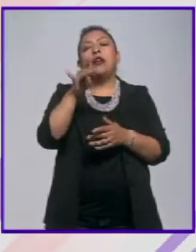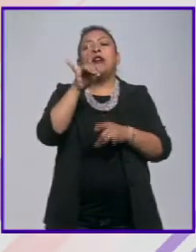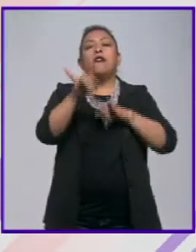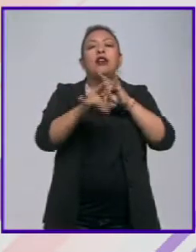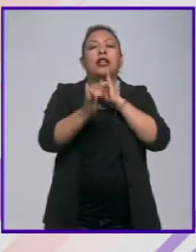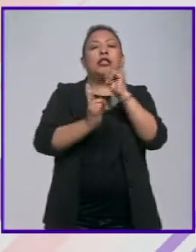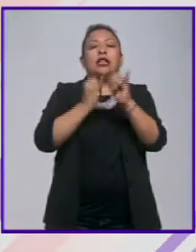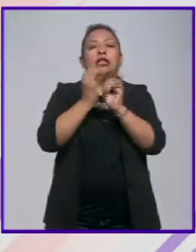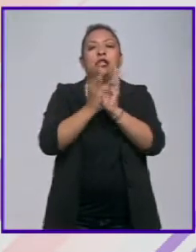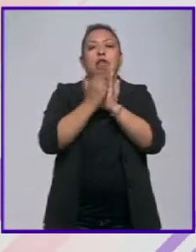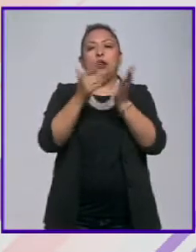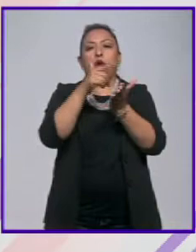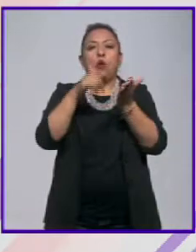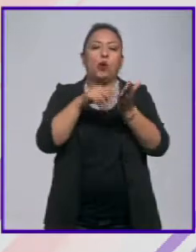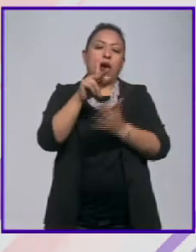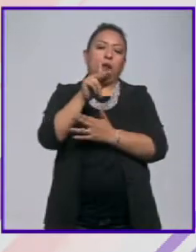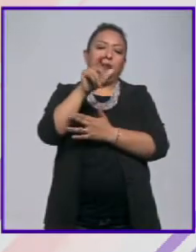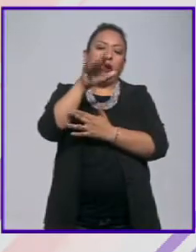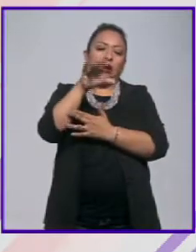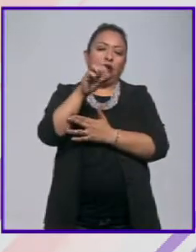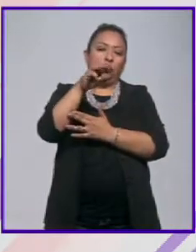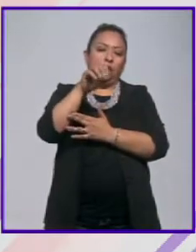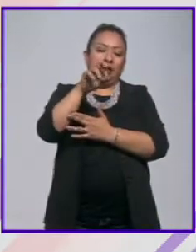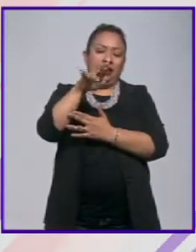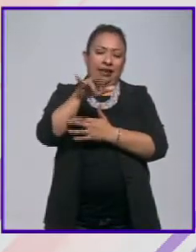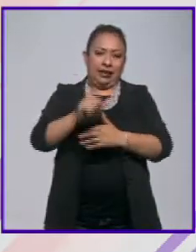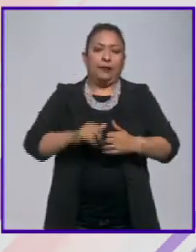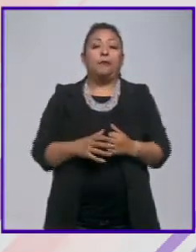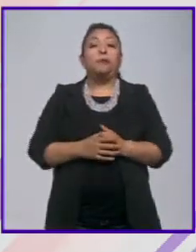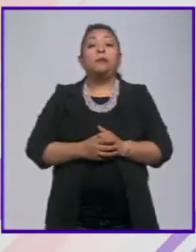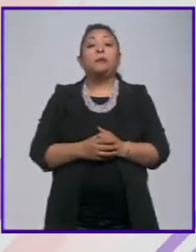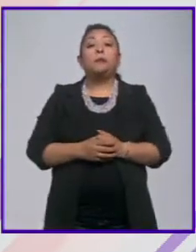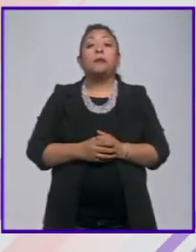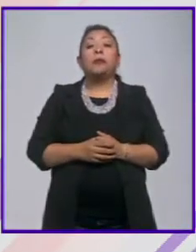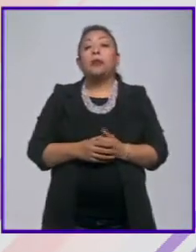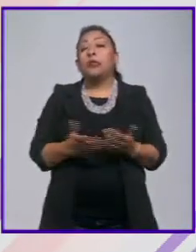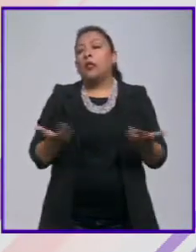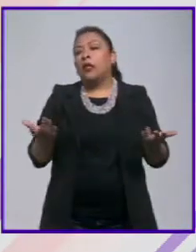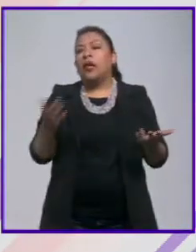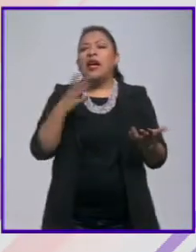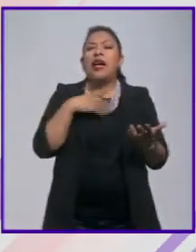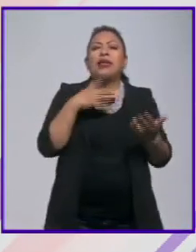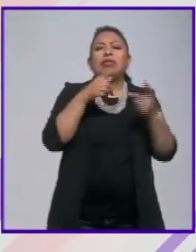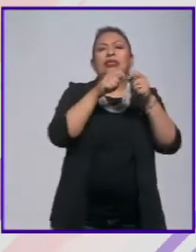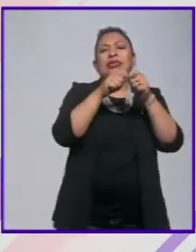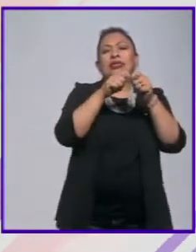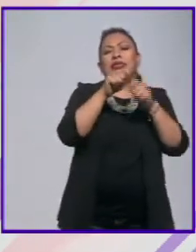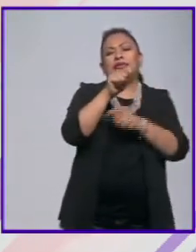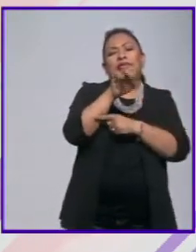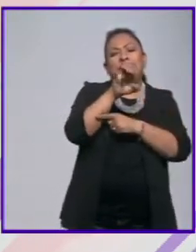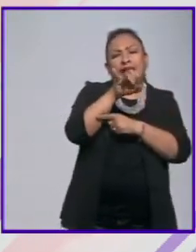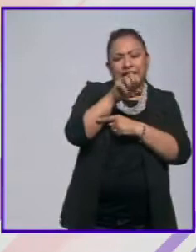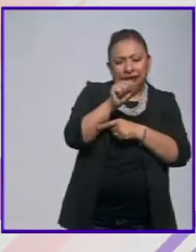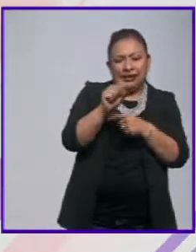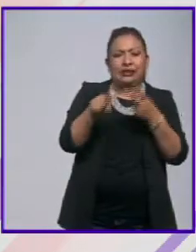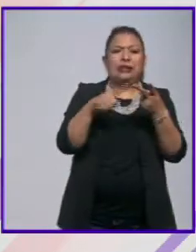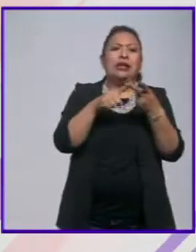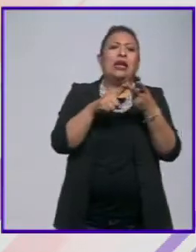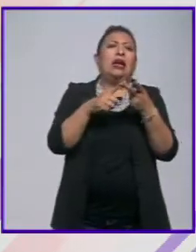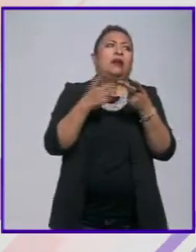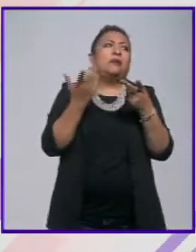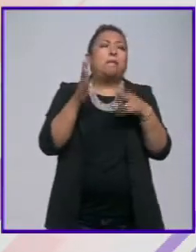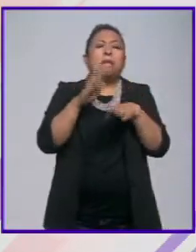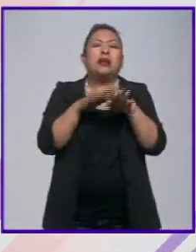Libro del Palacio de Minería. Son desde tesis y lo más